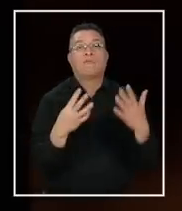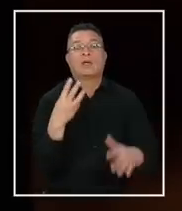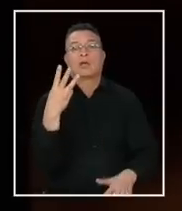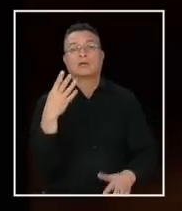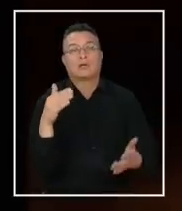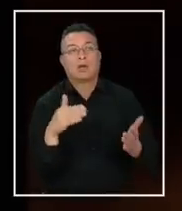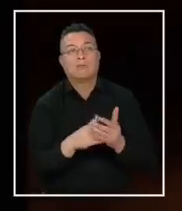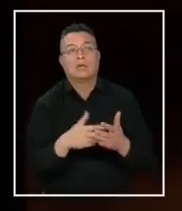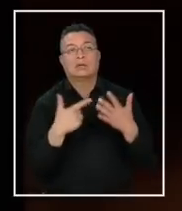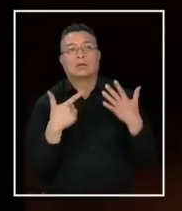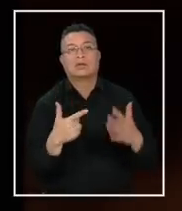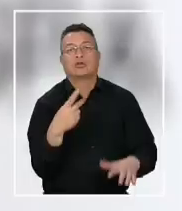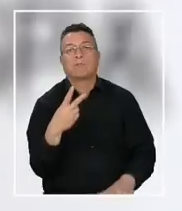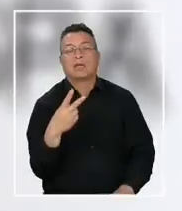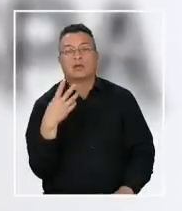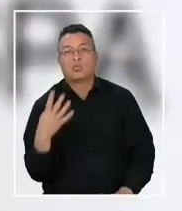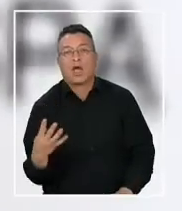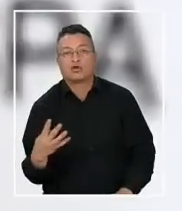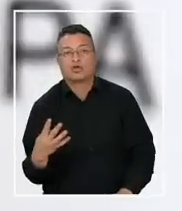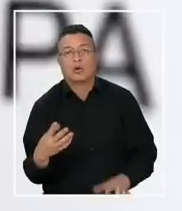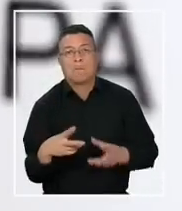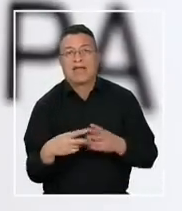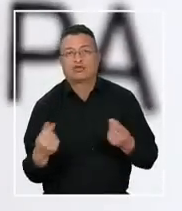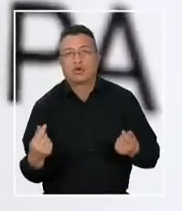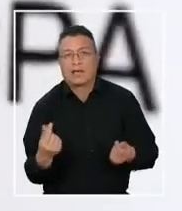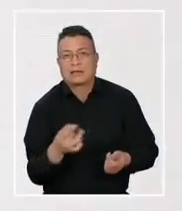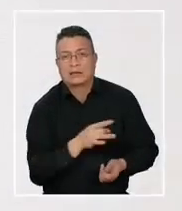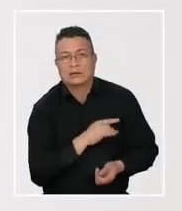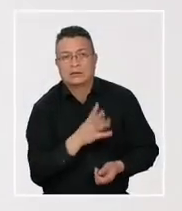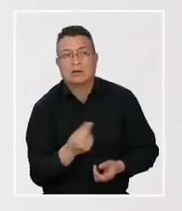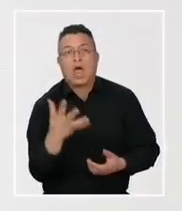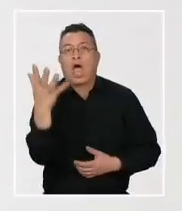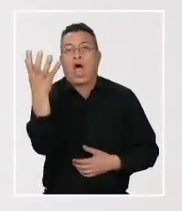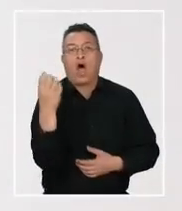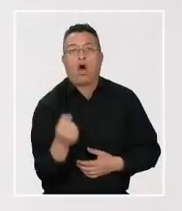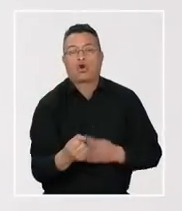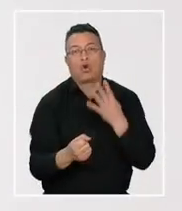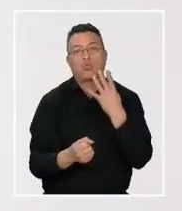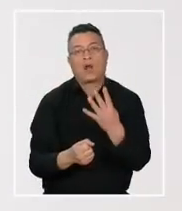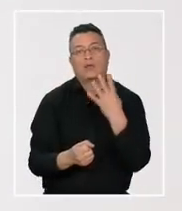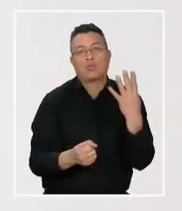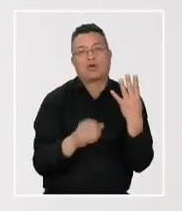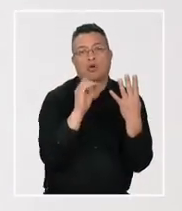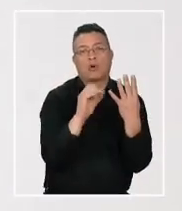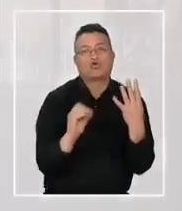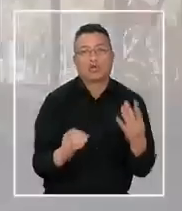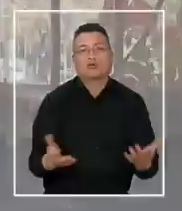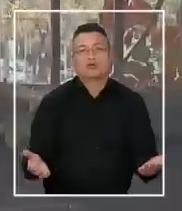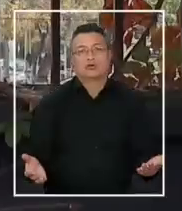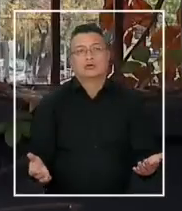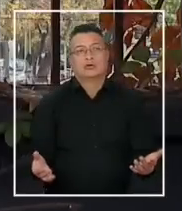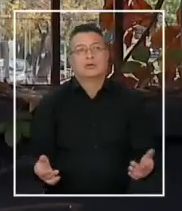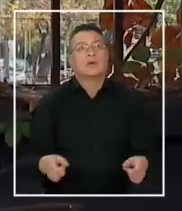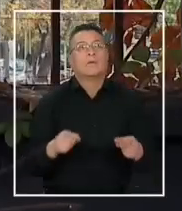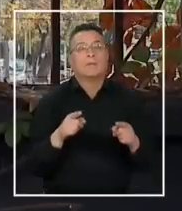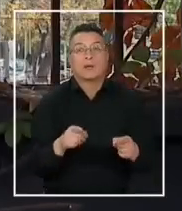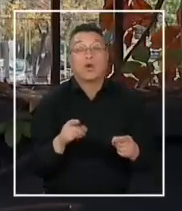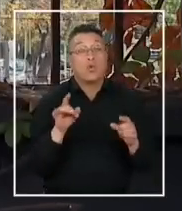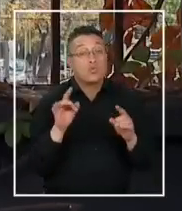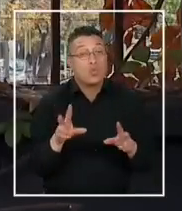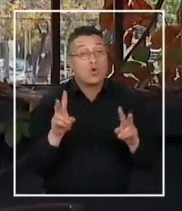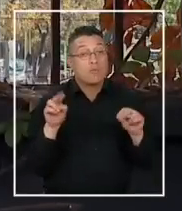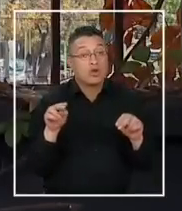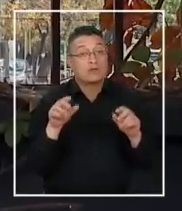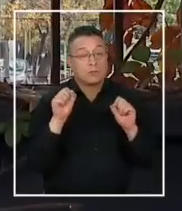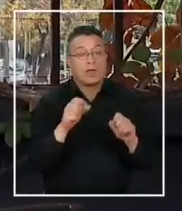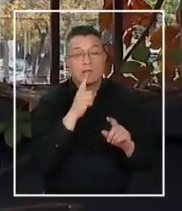mil 724, lo que habría significado un ahorro del 44%. La única razón para que pueda existir